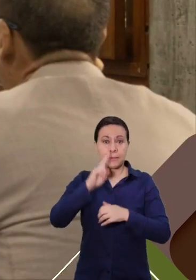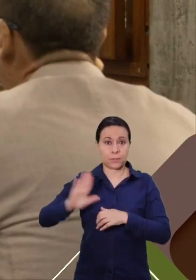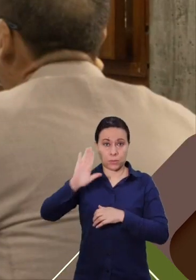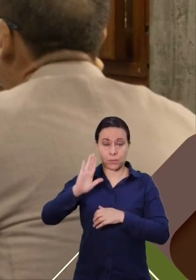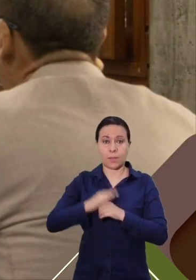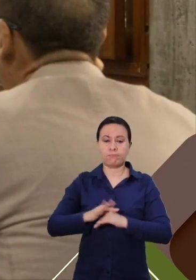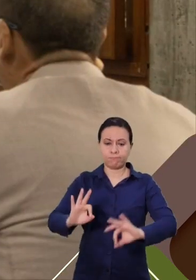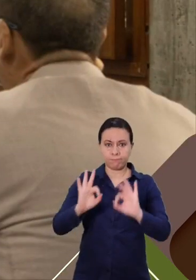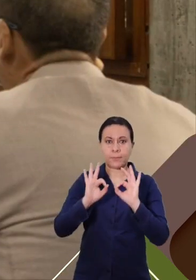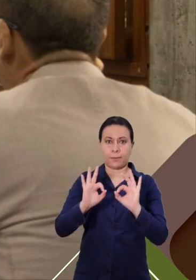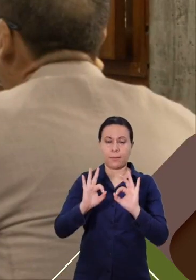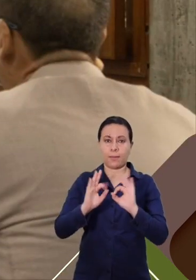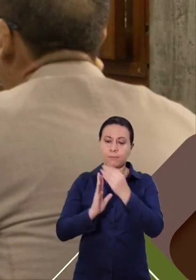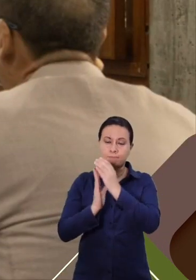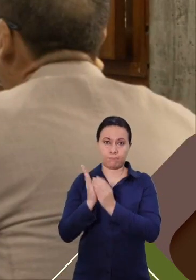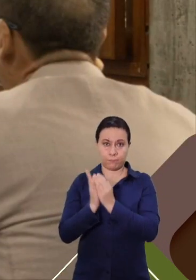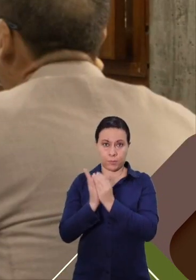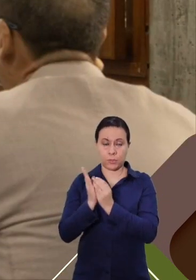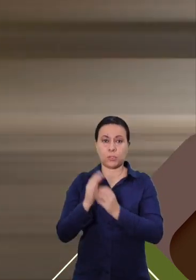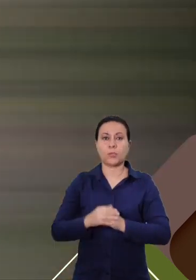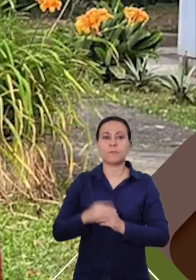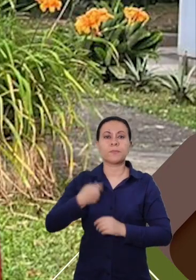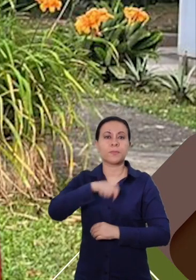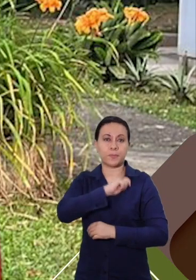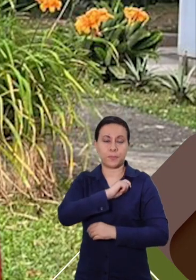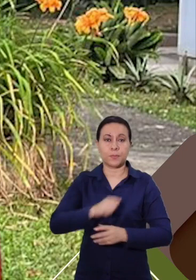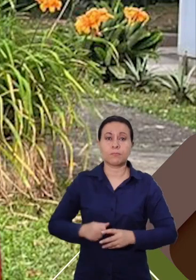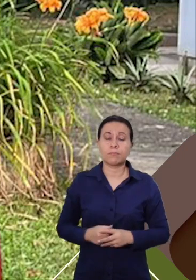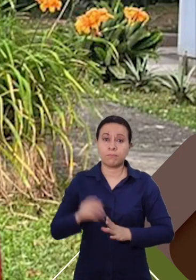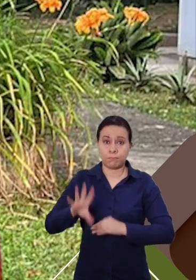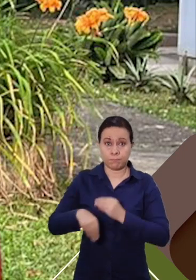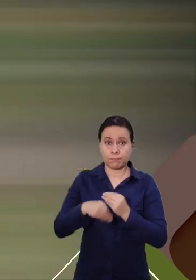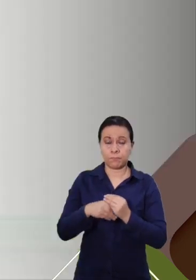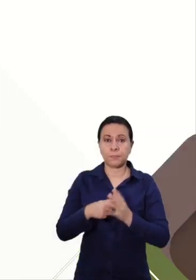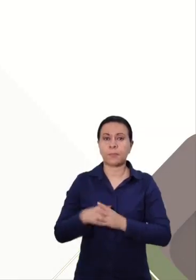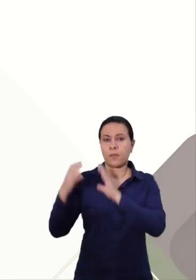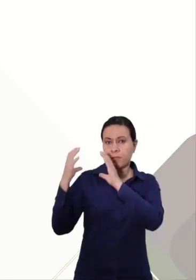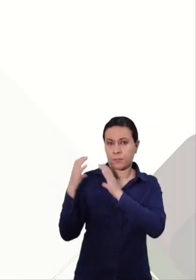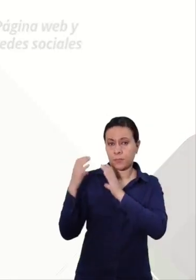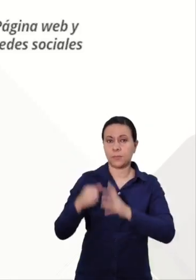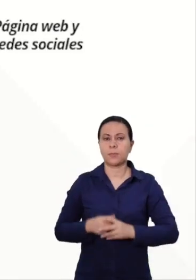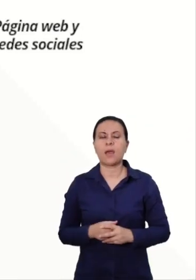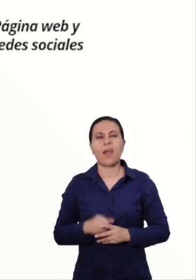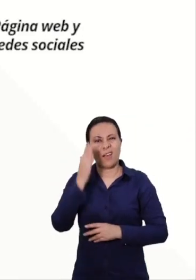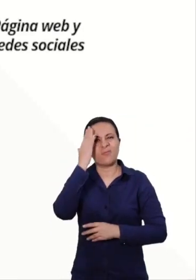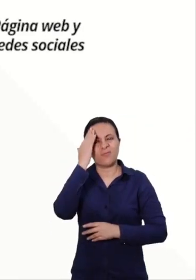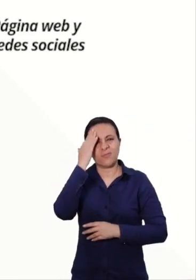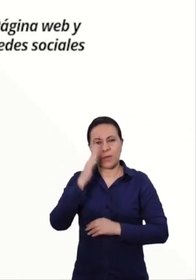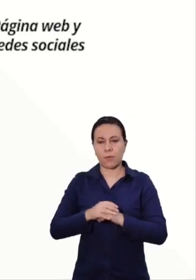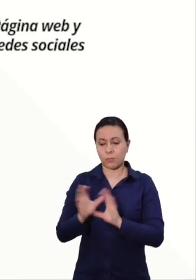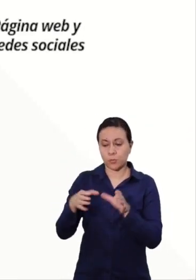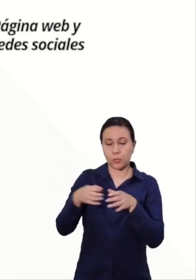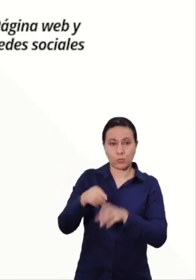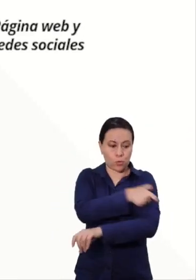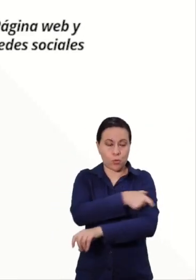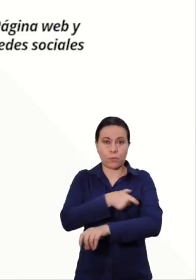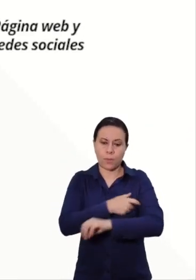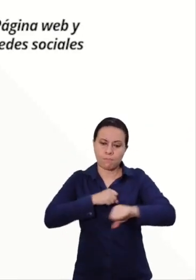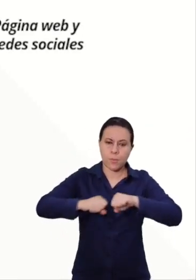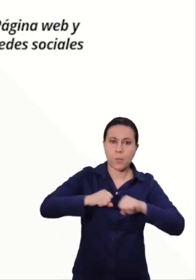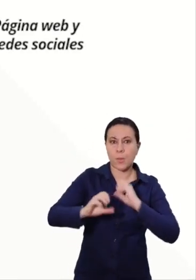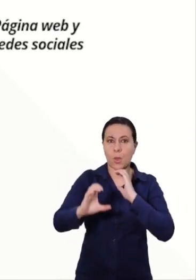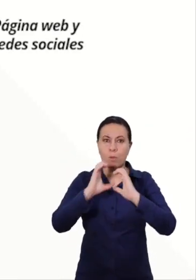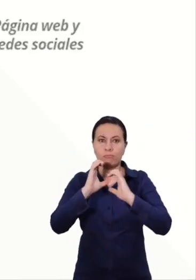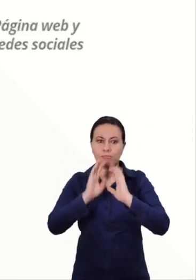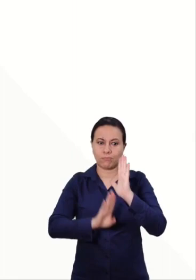Evaluación de la Calidad y Acreditación Española. Por otro lado, la Facultad consolidó su Comité de Gestión de la Comunicación, avanzando en